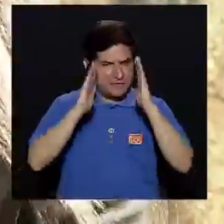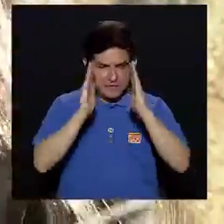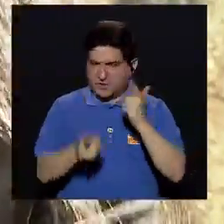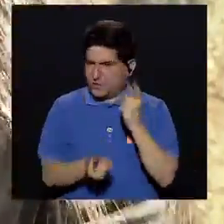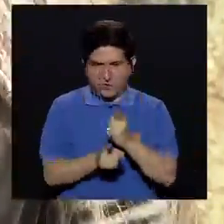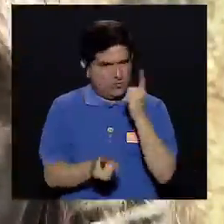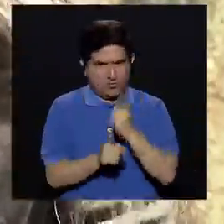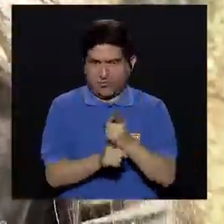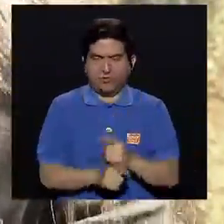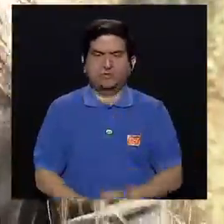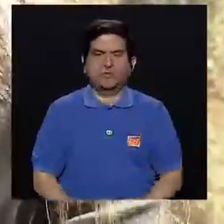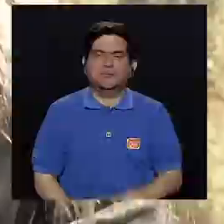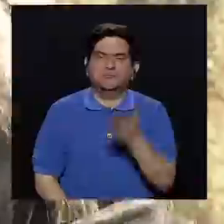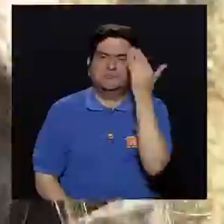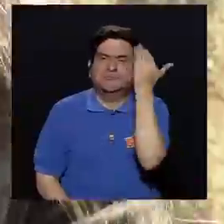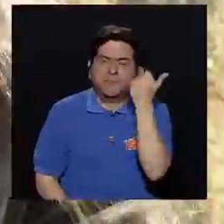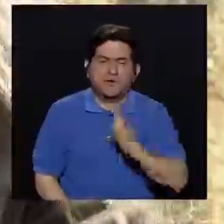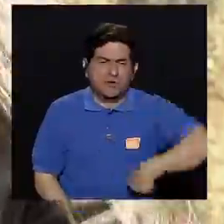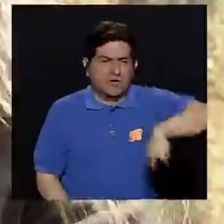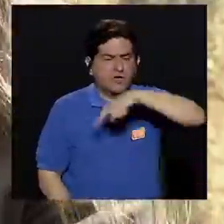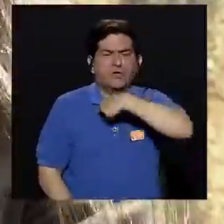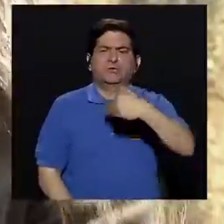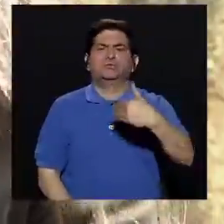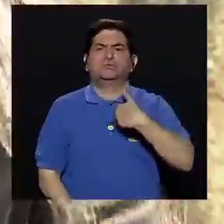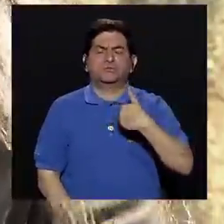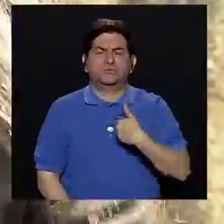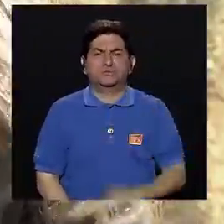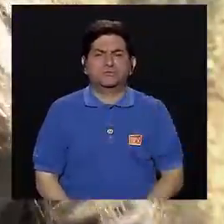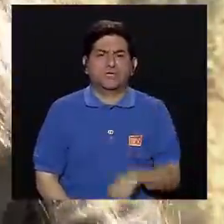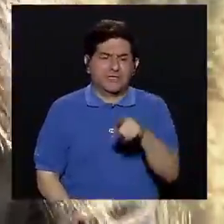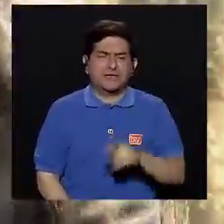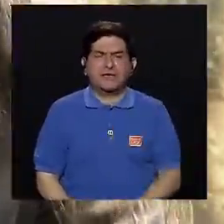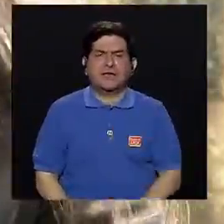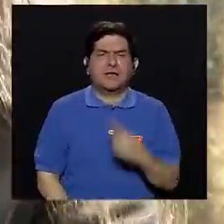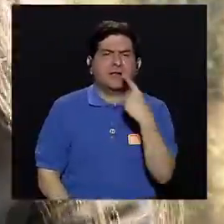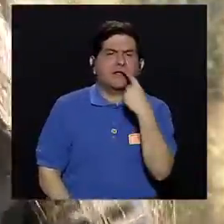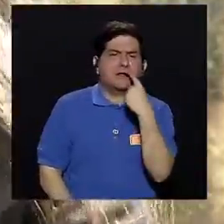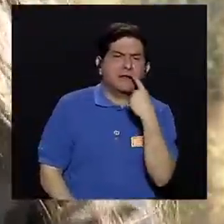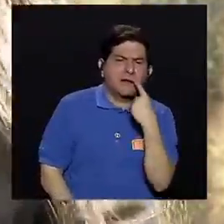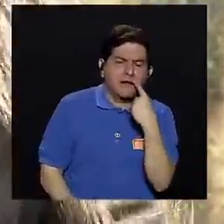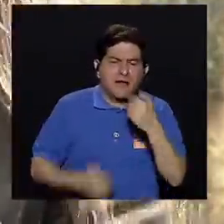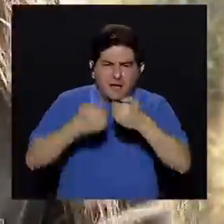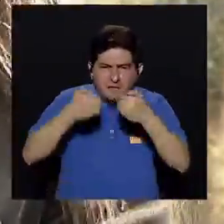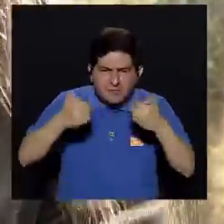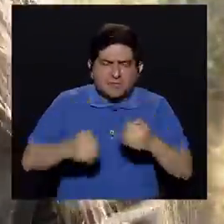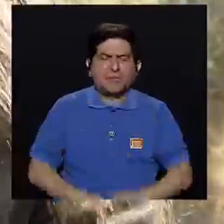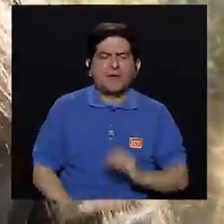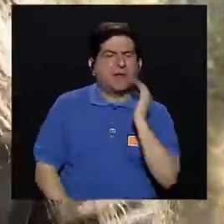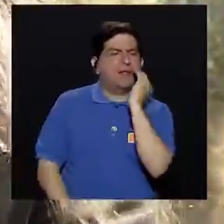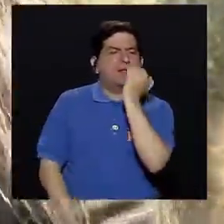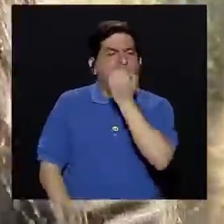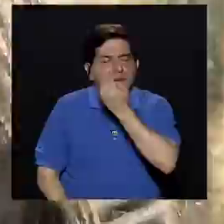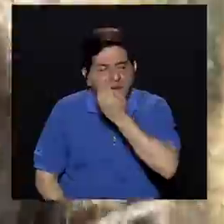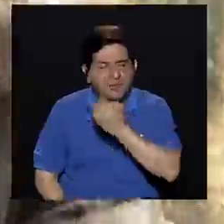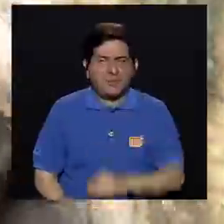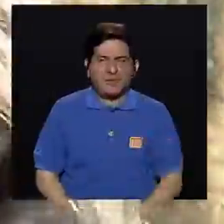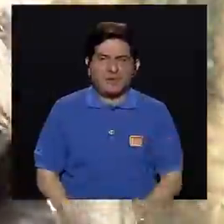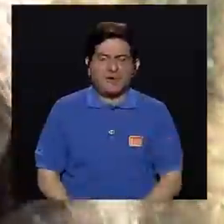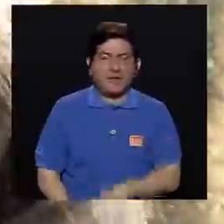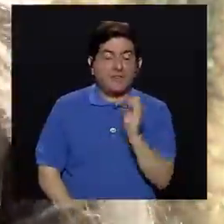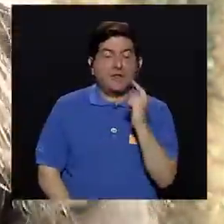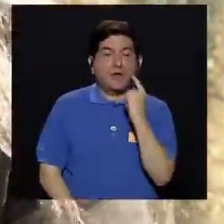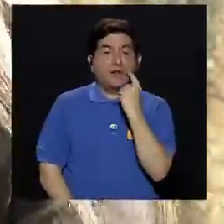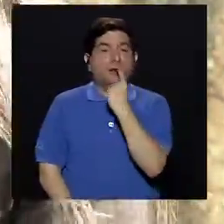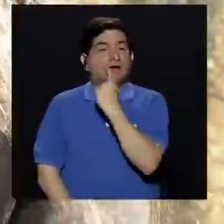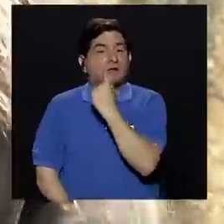adecuado. ¿Por qué? Porque al nosotros tener el labio separado, la encía separada o el cielo en la boca, digamos